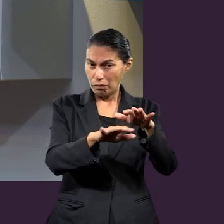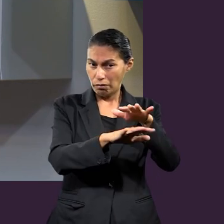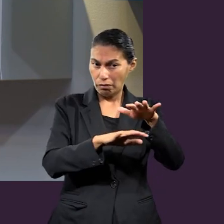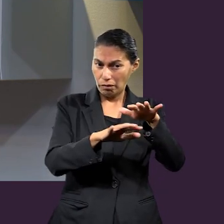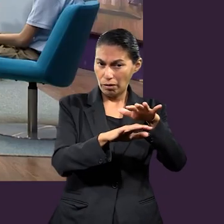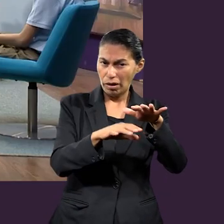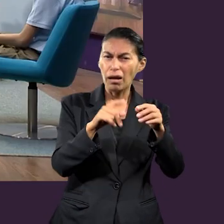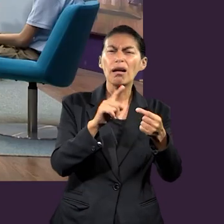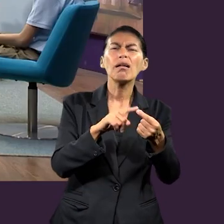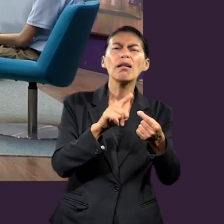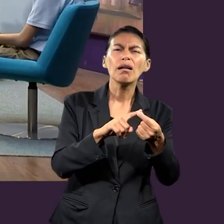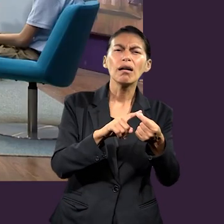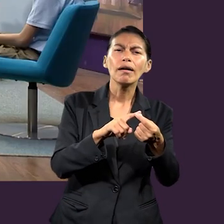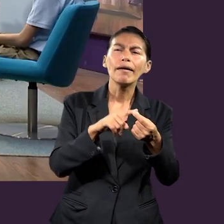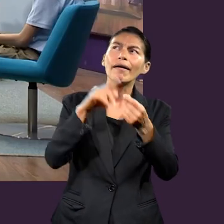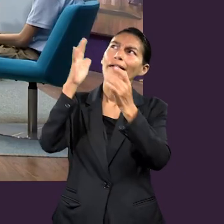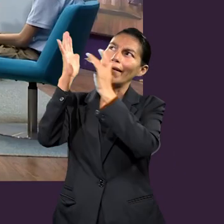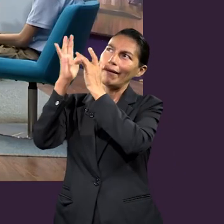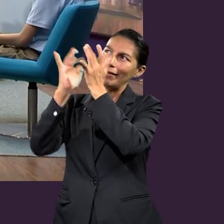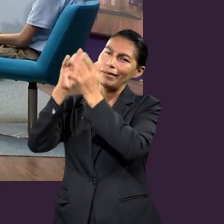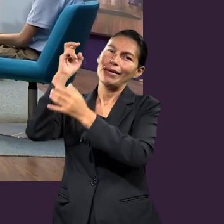mutuo es Jesús.